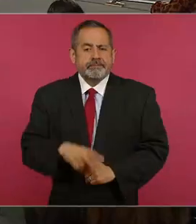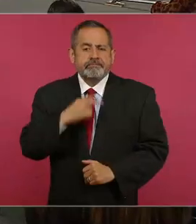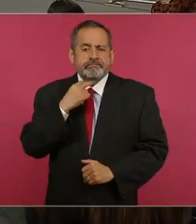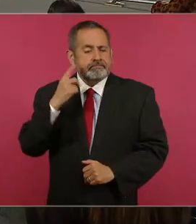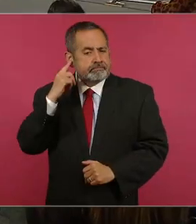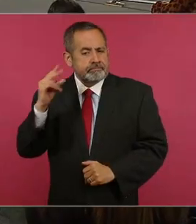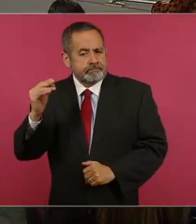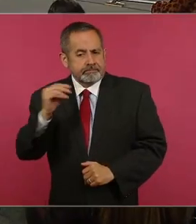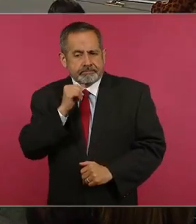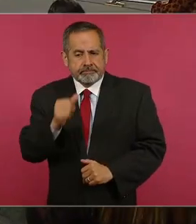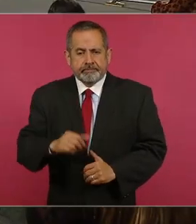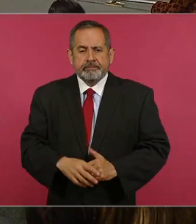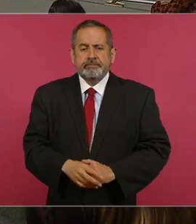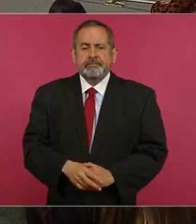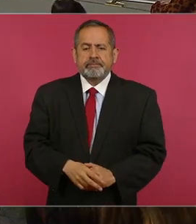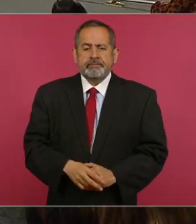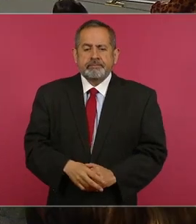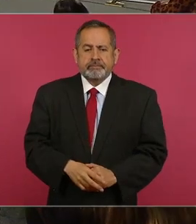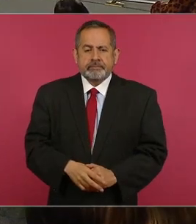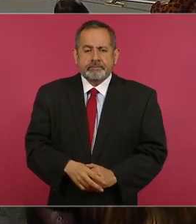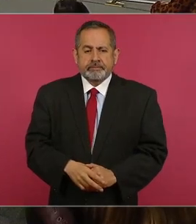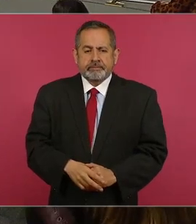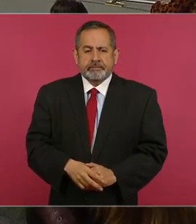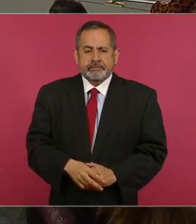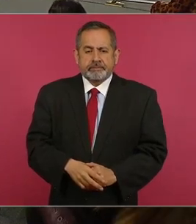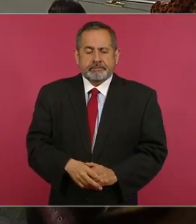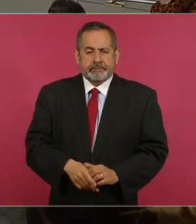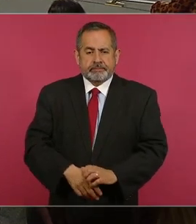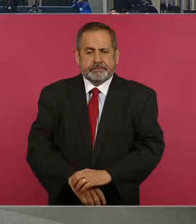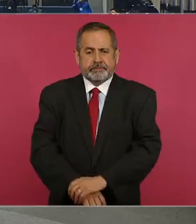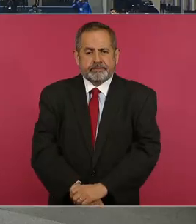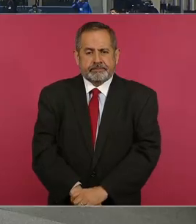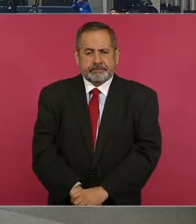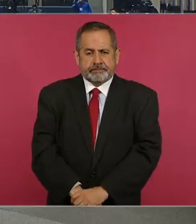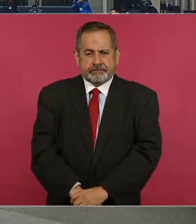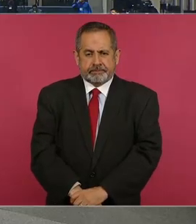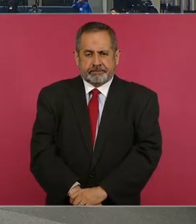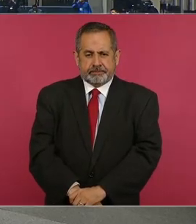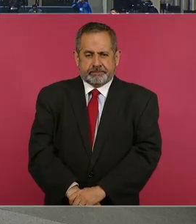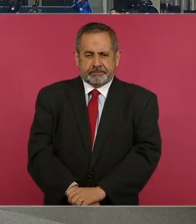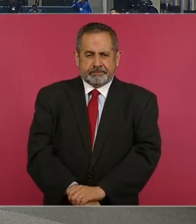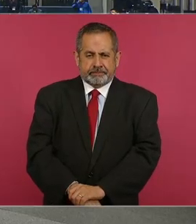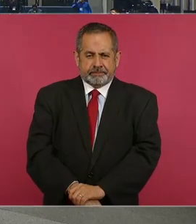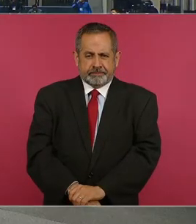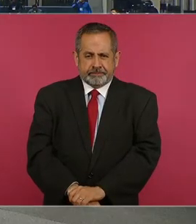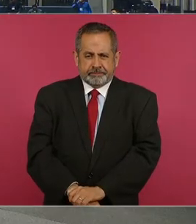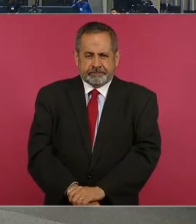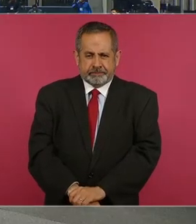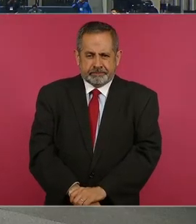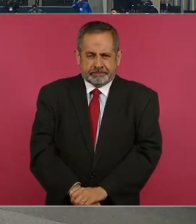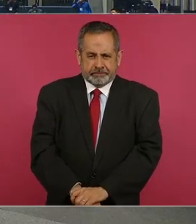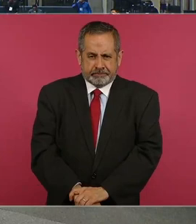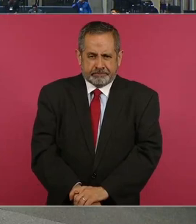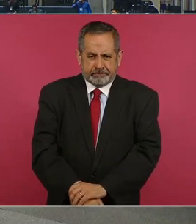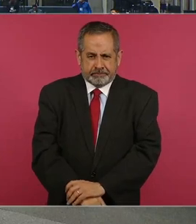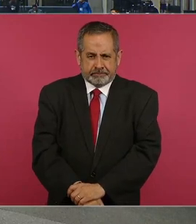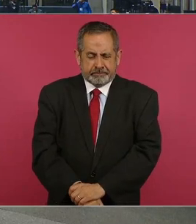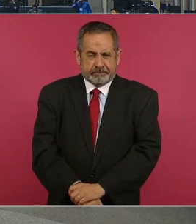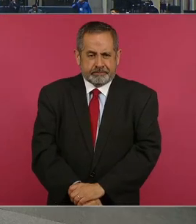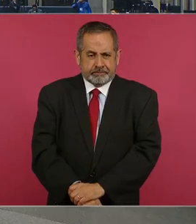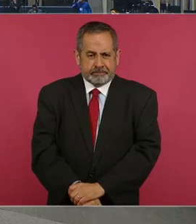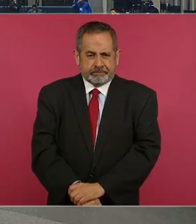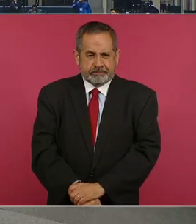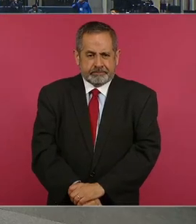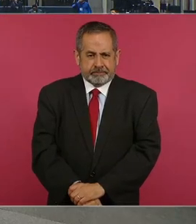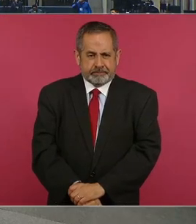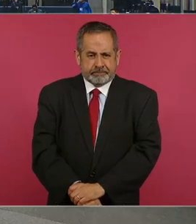Piña? ¿El salón de plenos de la Corte podría, así como el salón de solería es la persona del presidente, el salón de plenos de la Corte